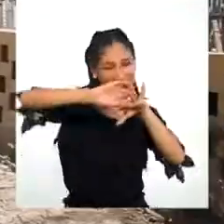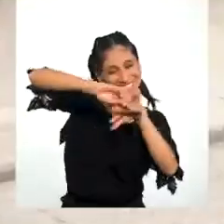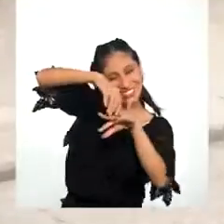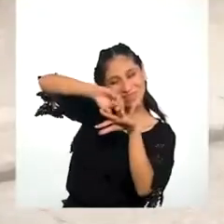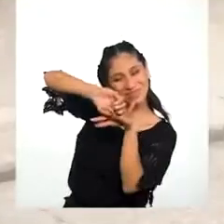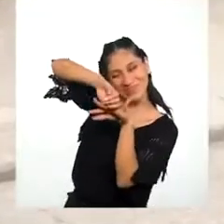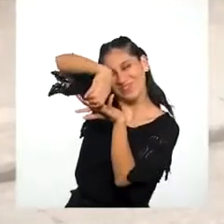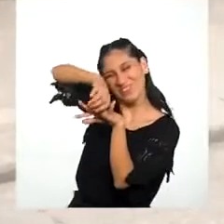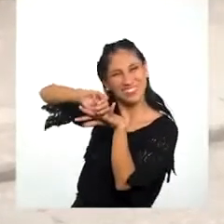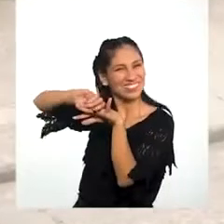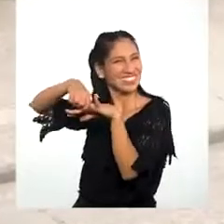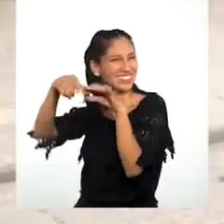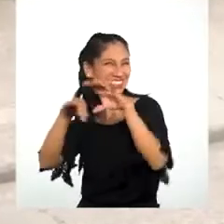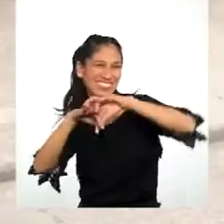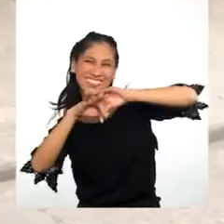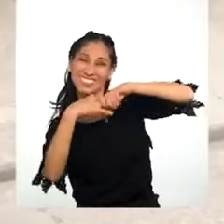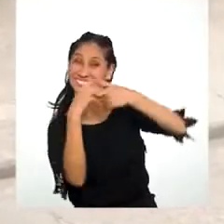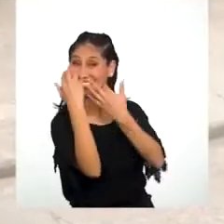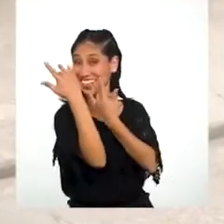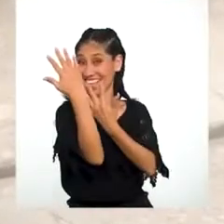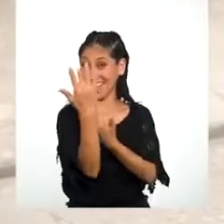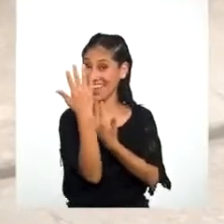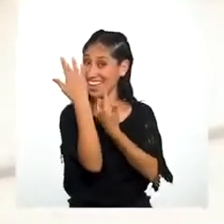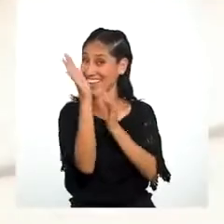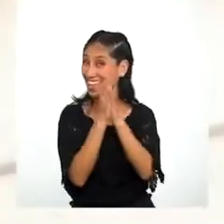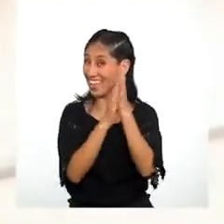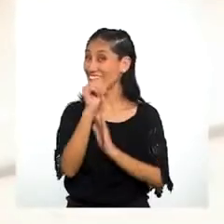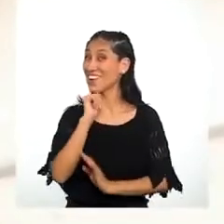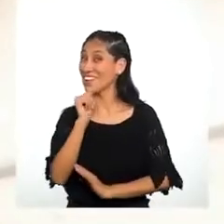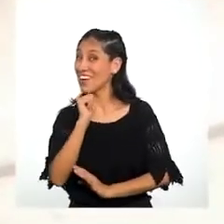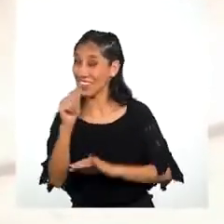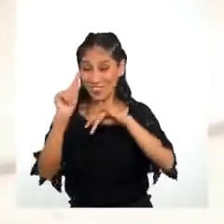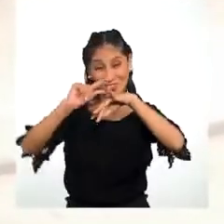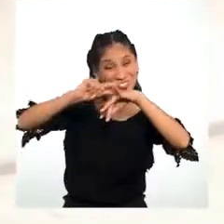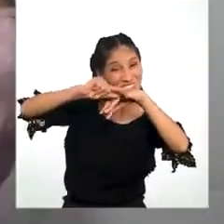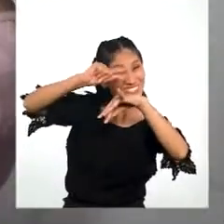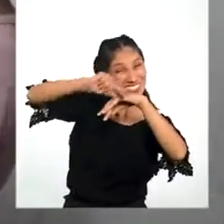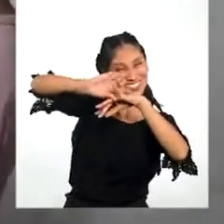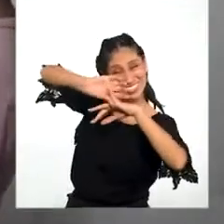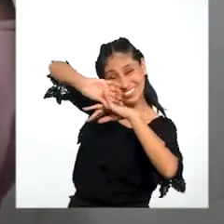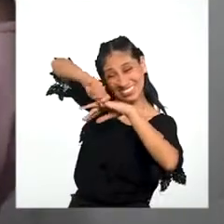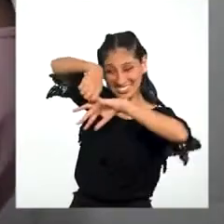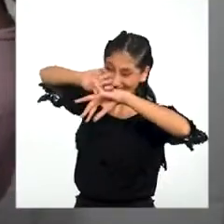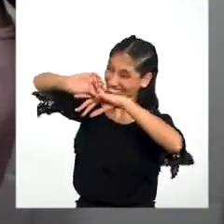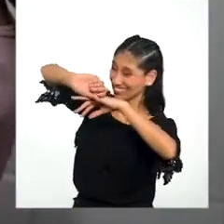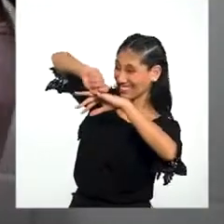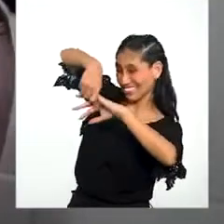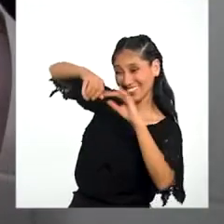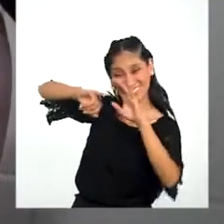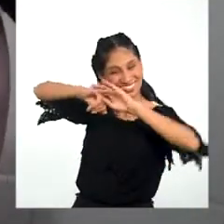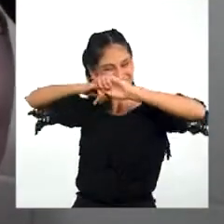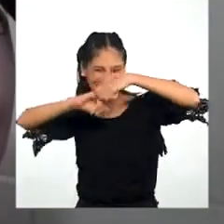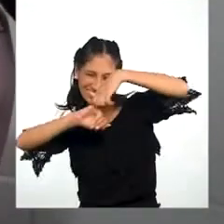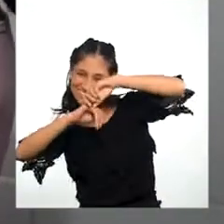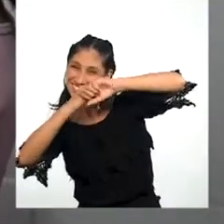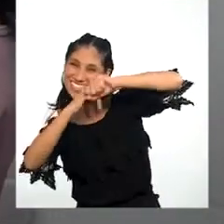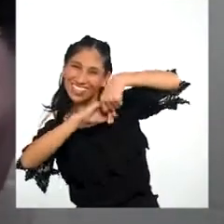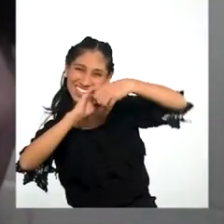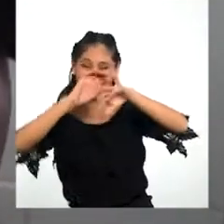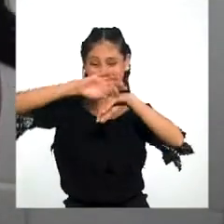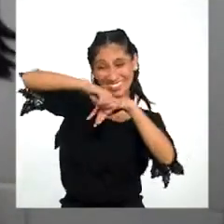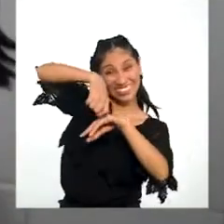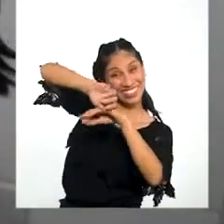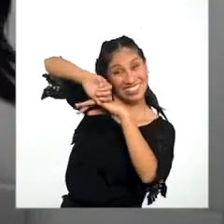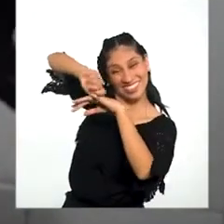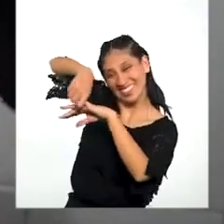jabón Esperen Faltó el dedo meñique El meñique Te disto a ti también Te